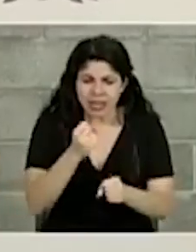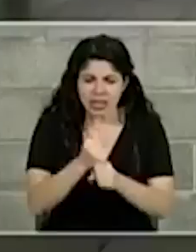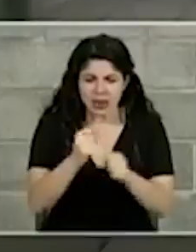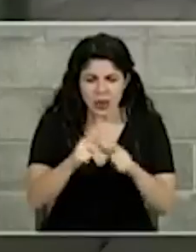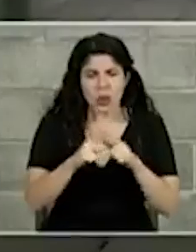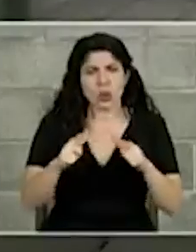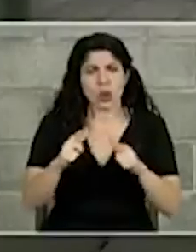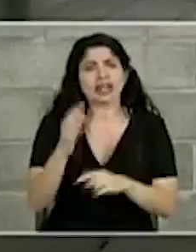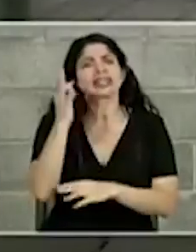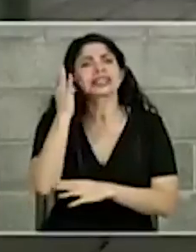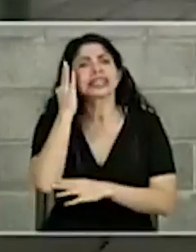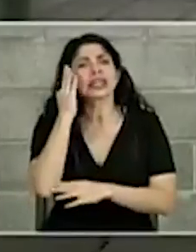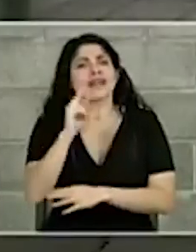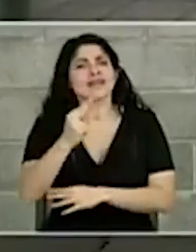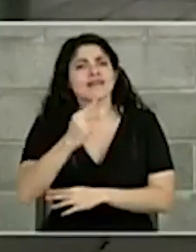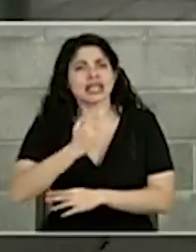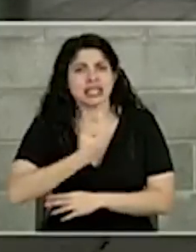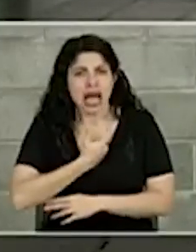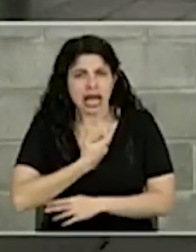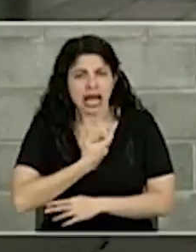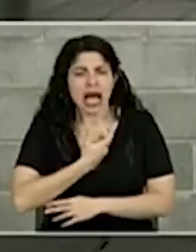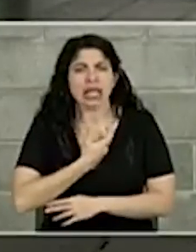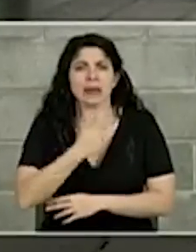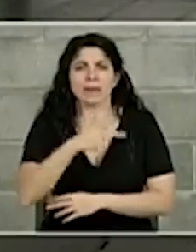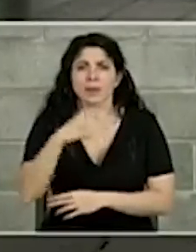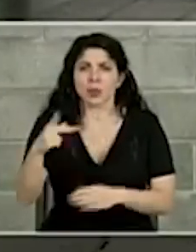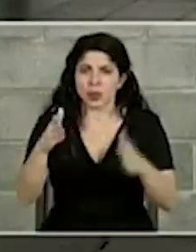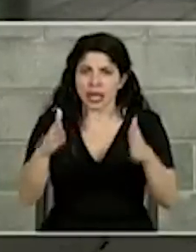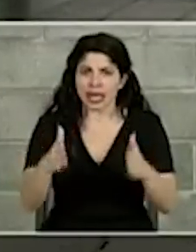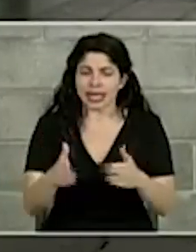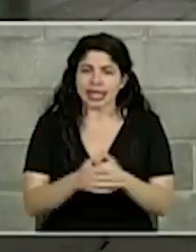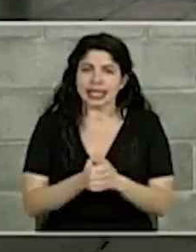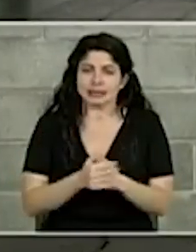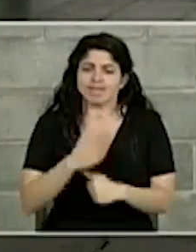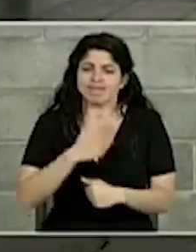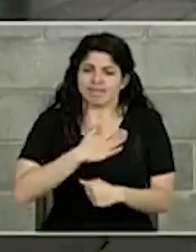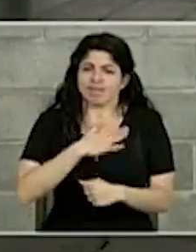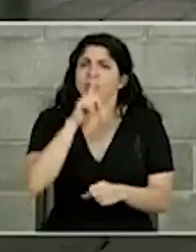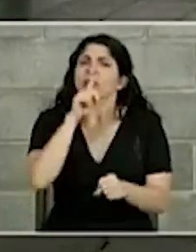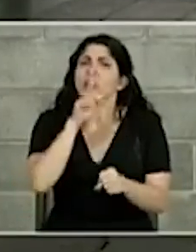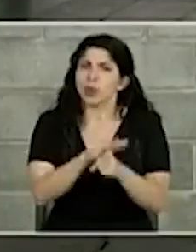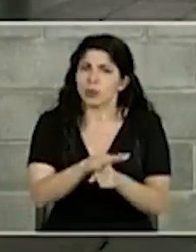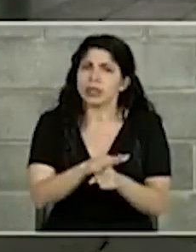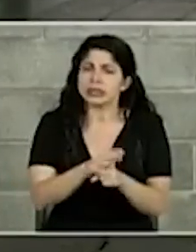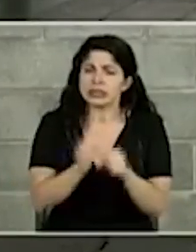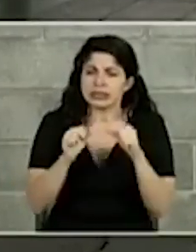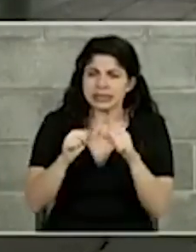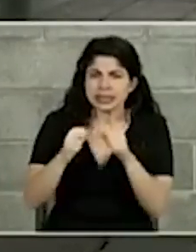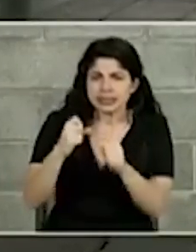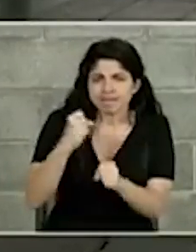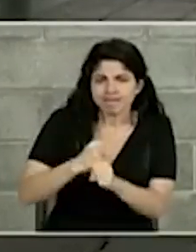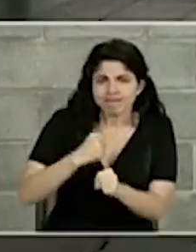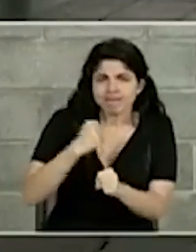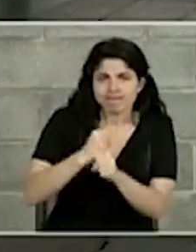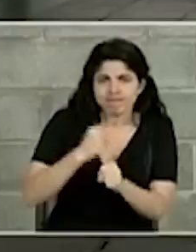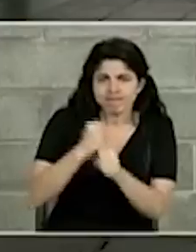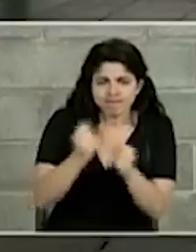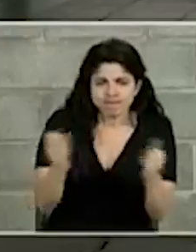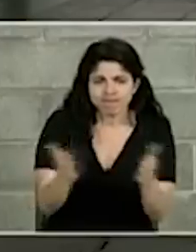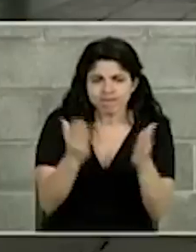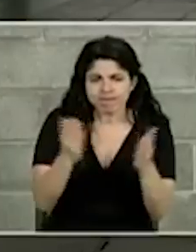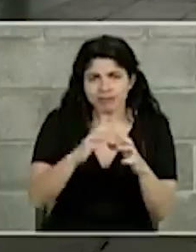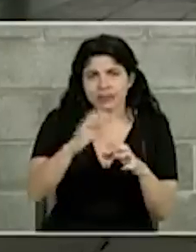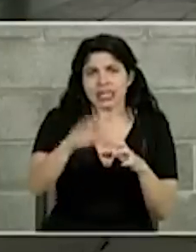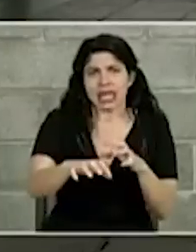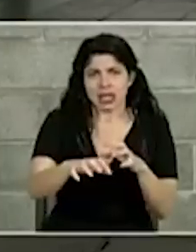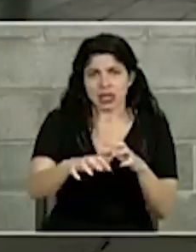señoras vicealcaldesas puntarenenses mi compromiso para seguir trabajando por este cantón